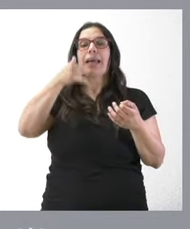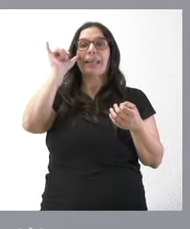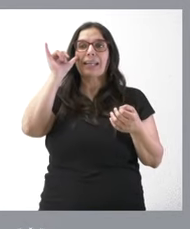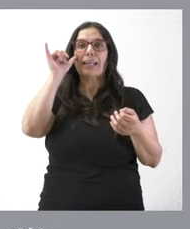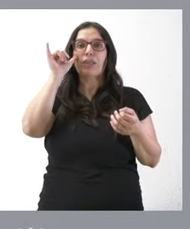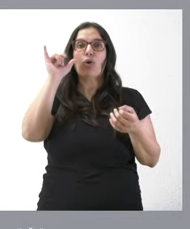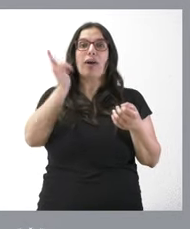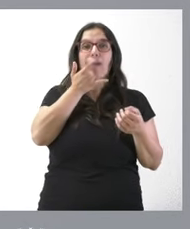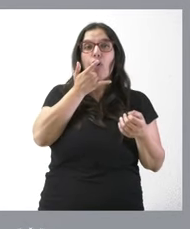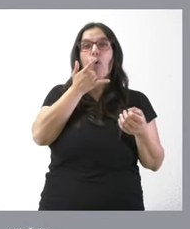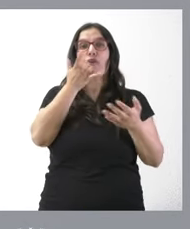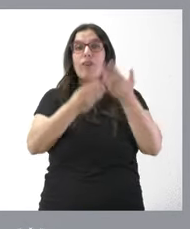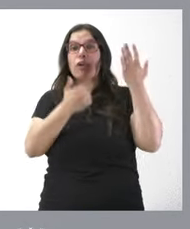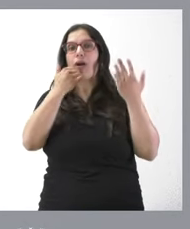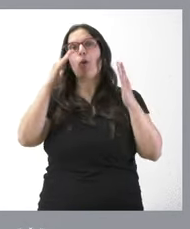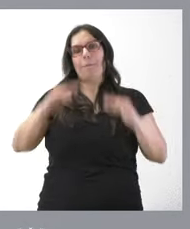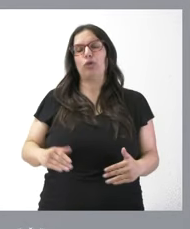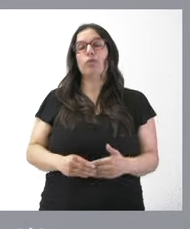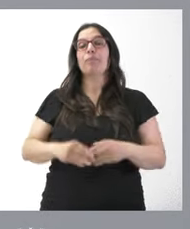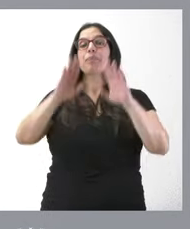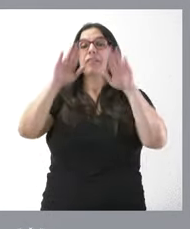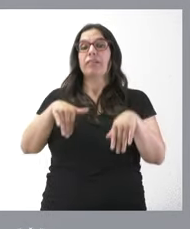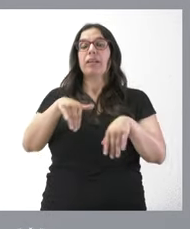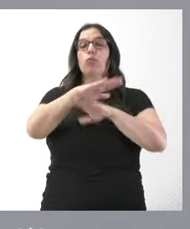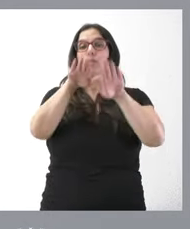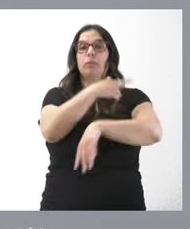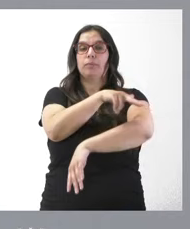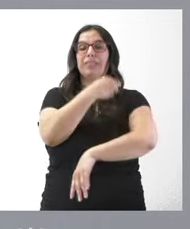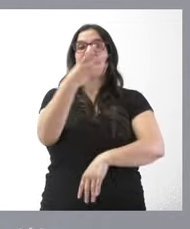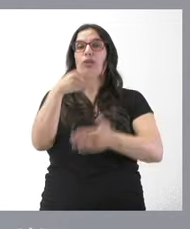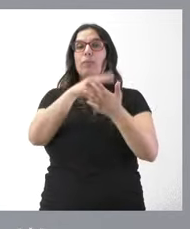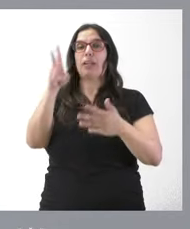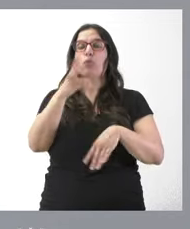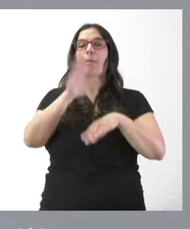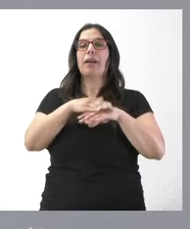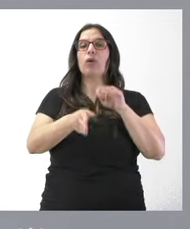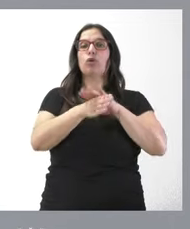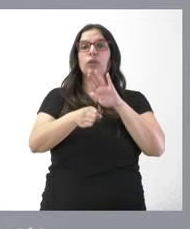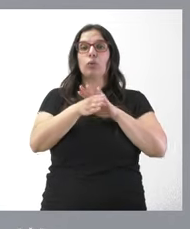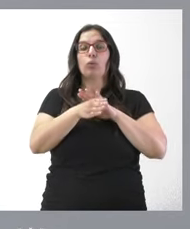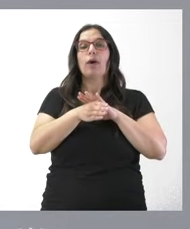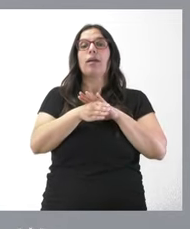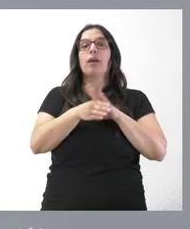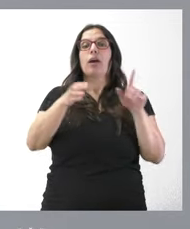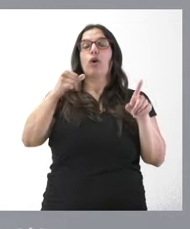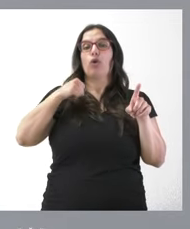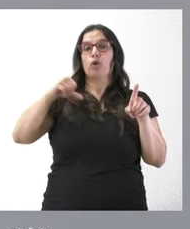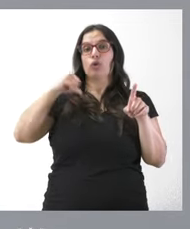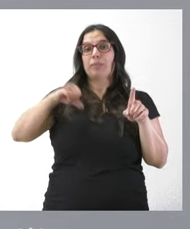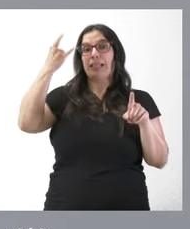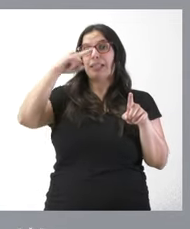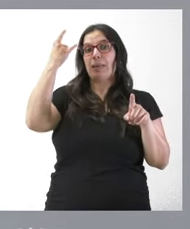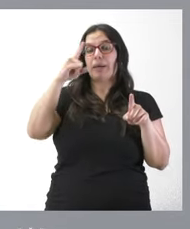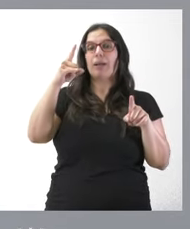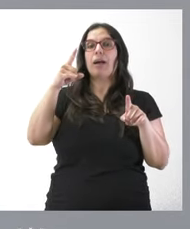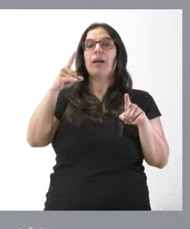errores. Y, finalmente, en el ámbito sanitario, 300.000 euros para mantener el transporte de muestras en el complejo universitario de Salamanca.